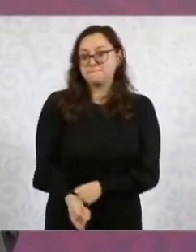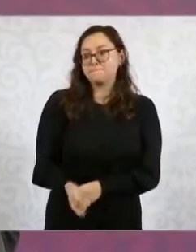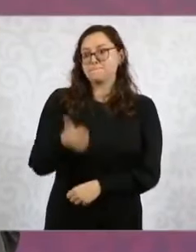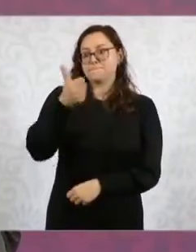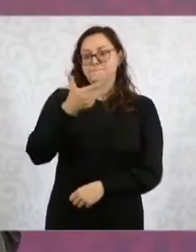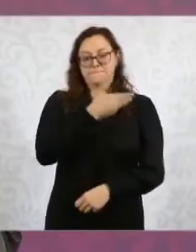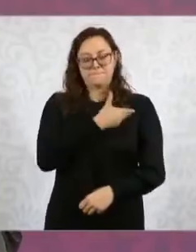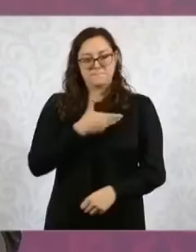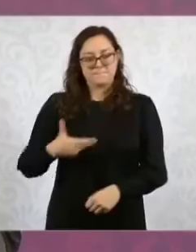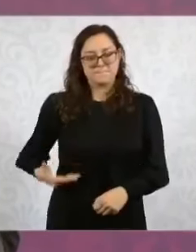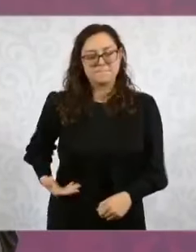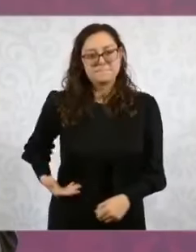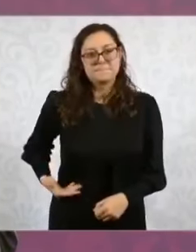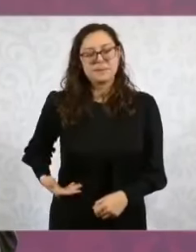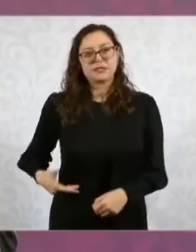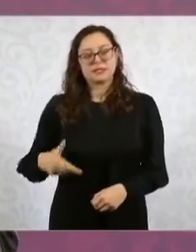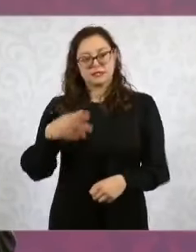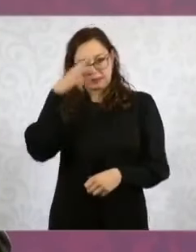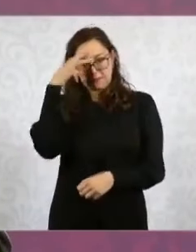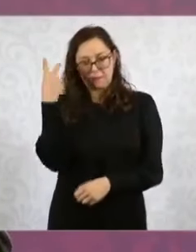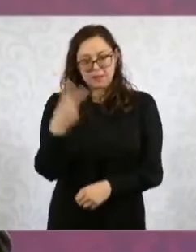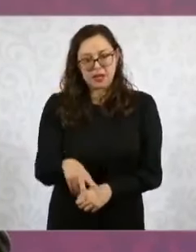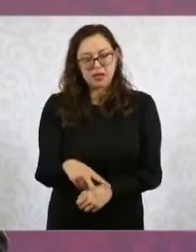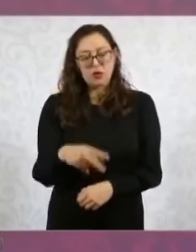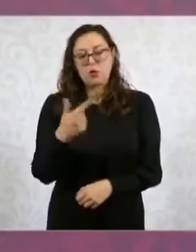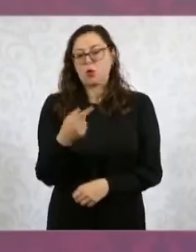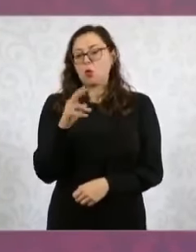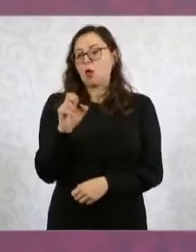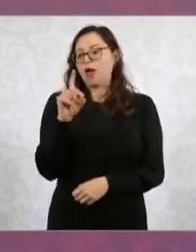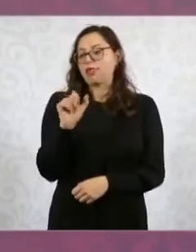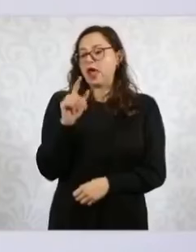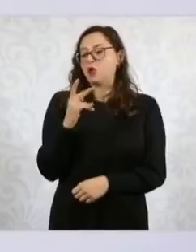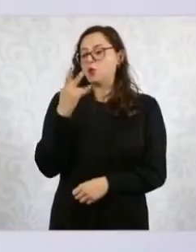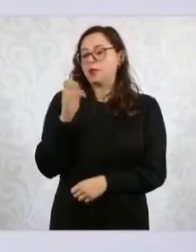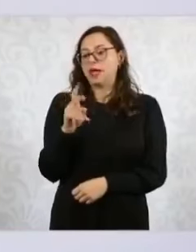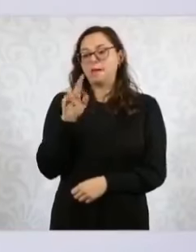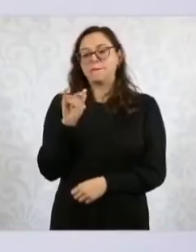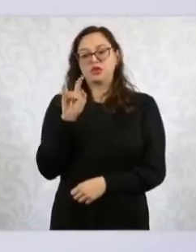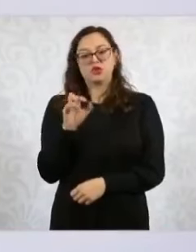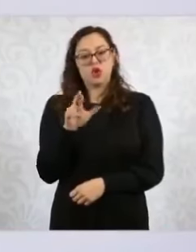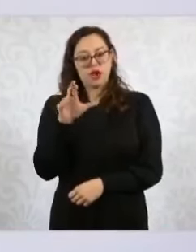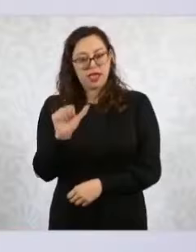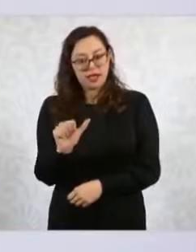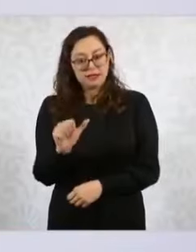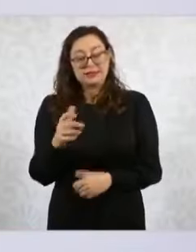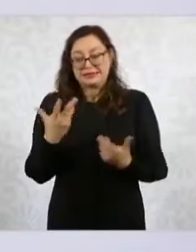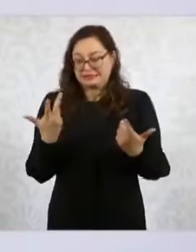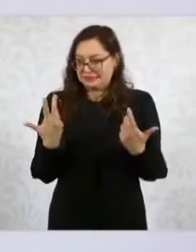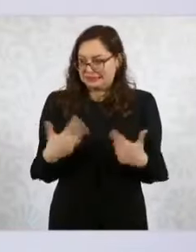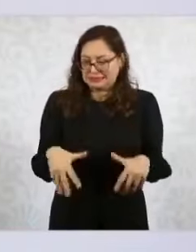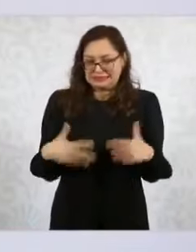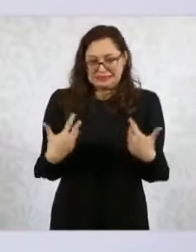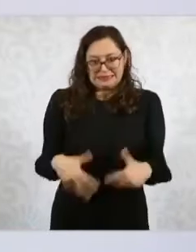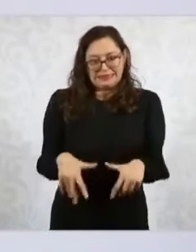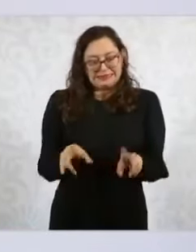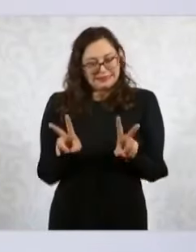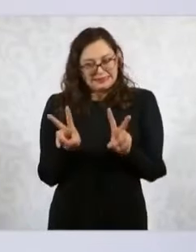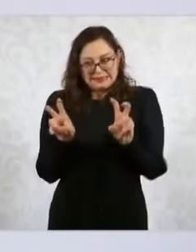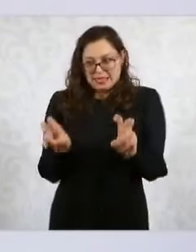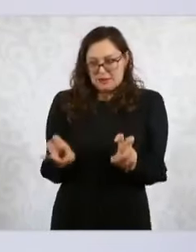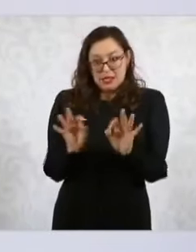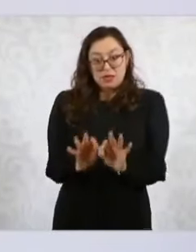México, de Guadalupe Victoria. Entonces, vamos a dedicarlo a estos temas. El miércoles